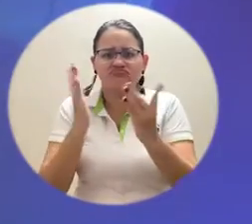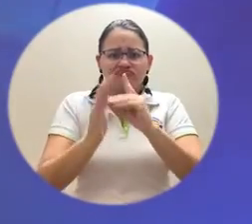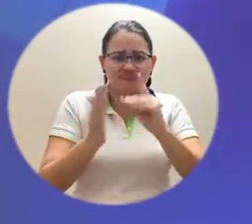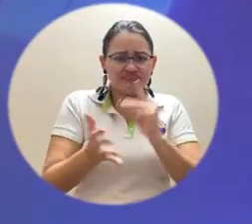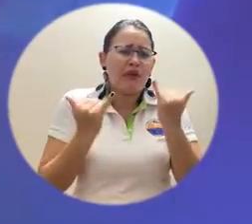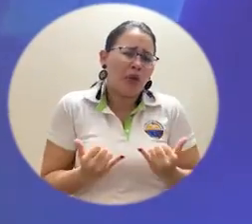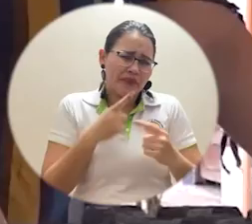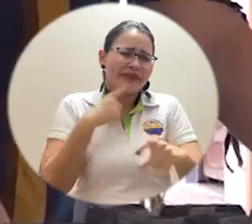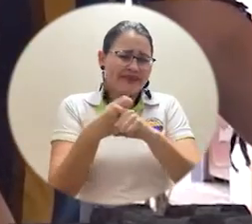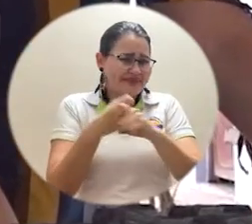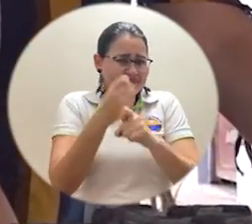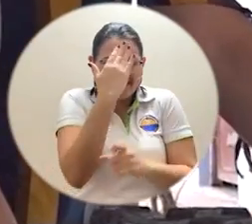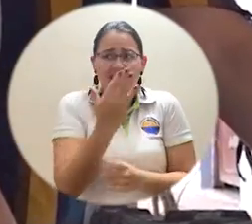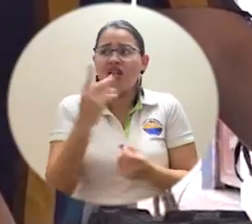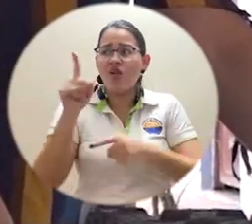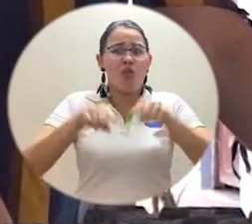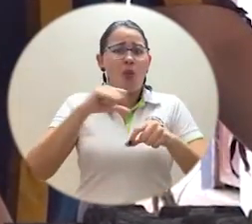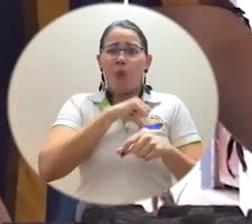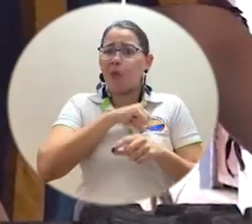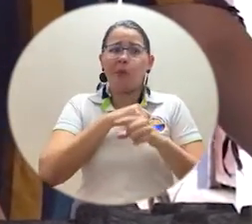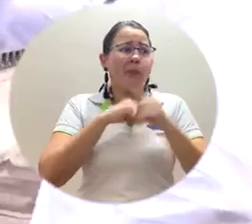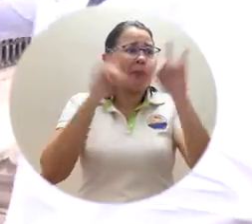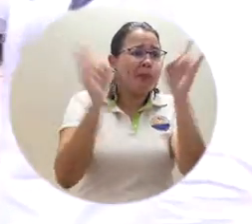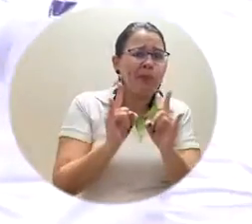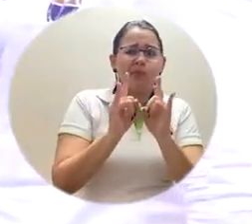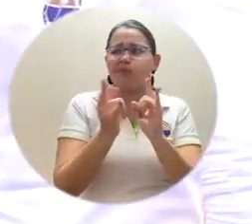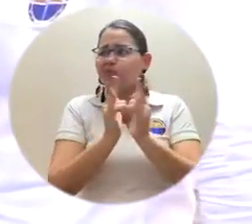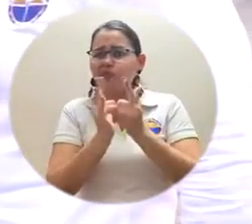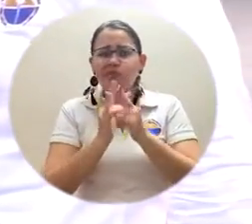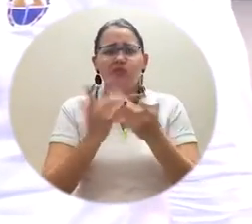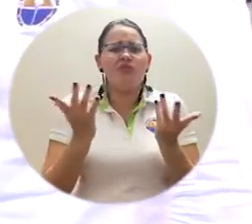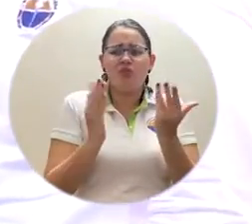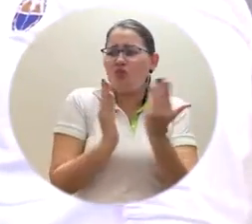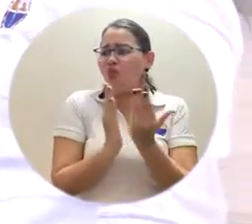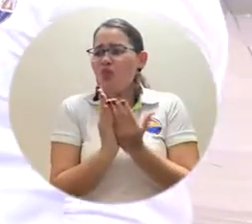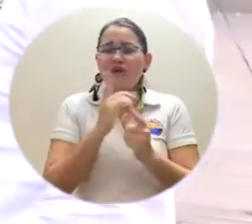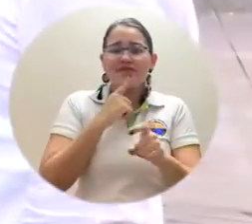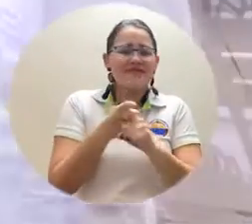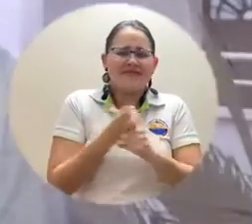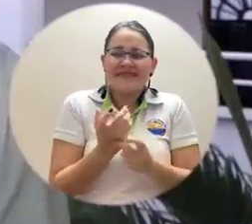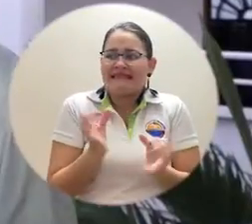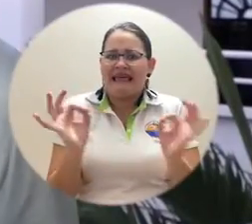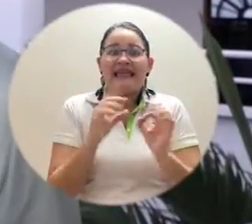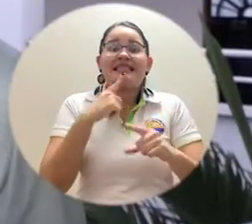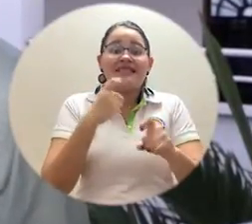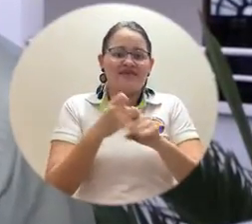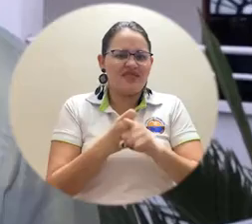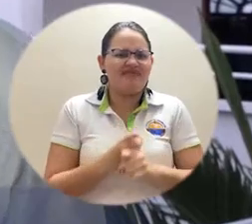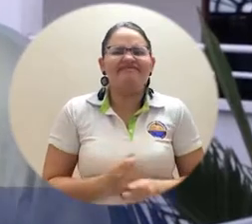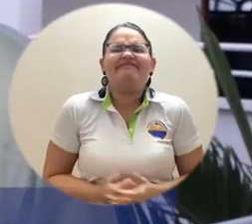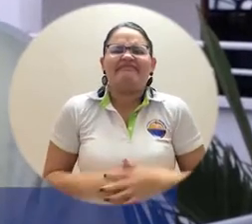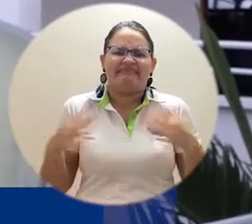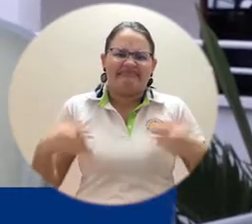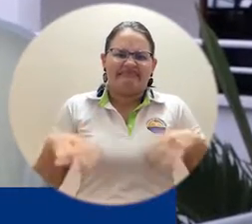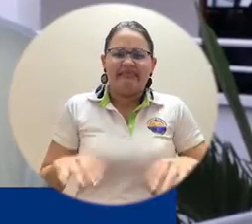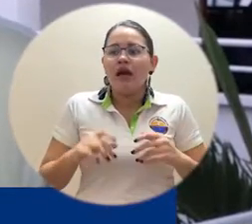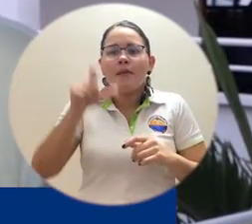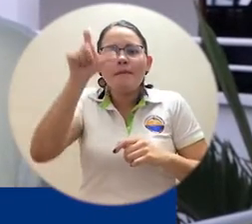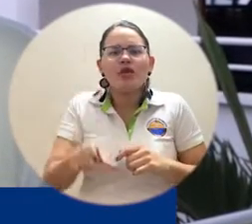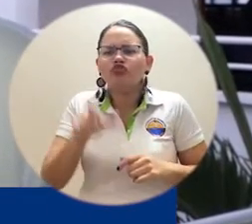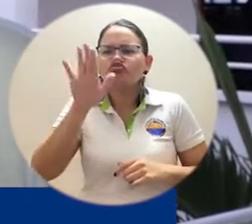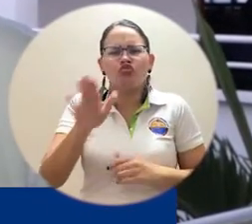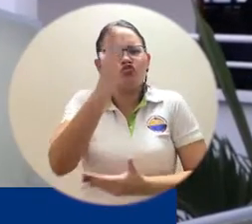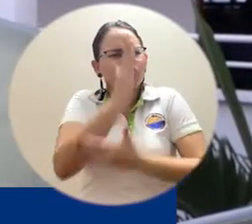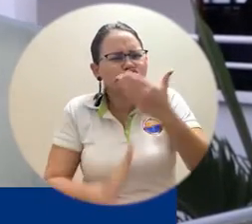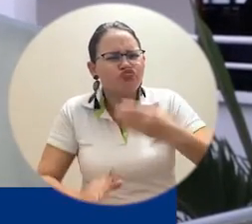donde hay alumnos que no tienen siquiera un internet, no tienen cómo estudiar. Es una persona de pueblo, es una persona humilde, y de